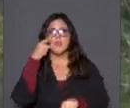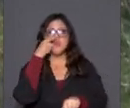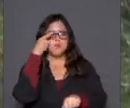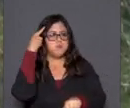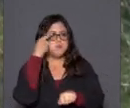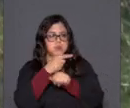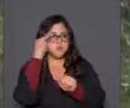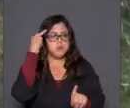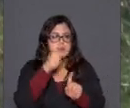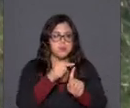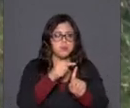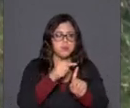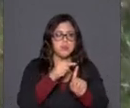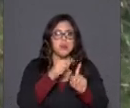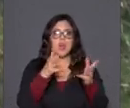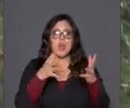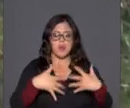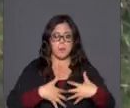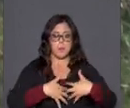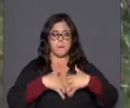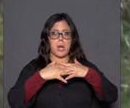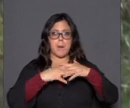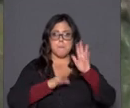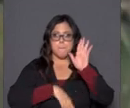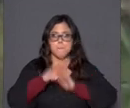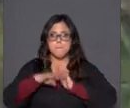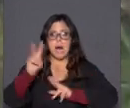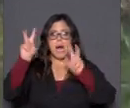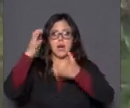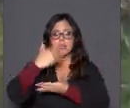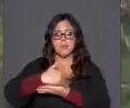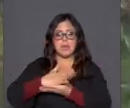objetivo acumular fuerza desde una línea estratégica.